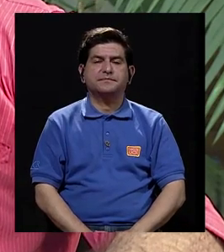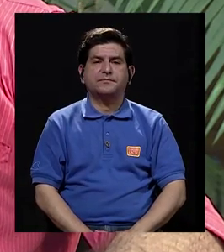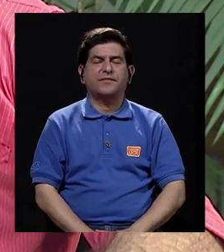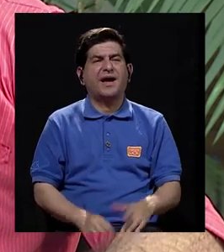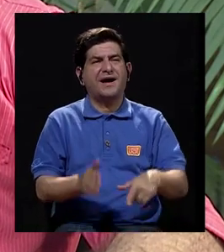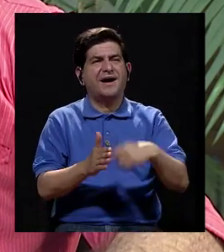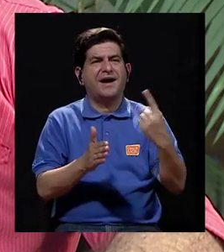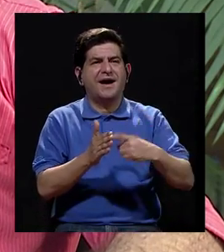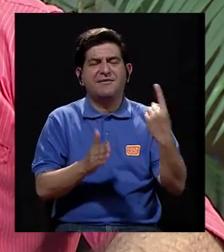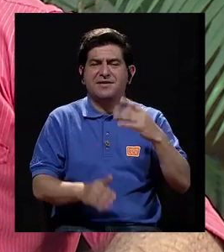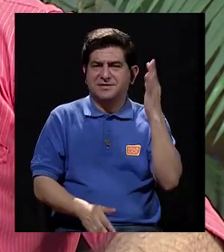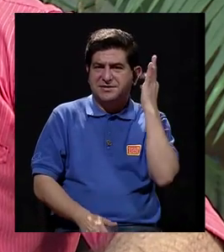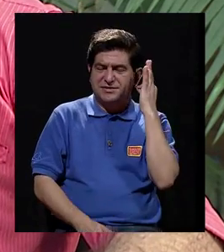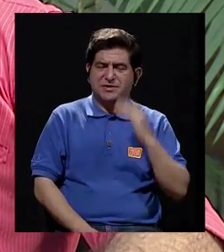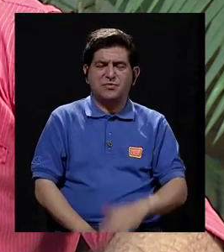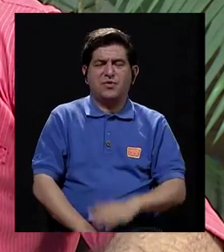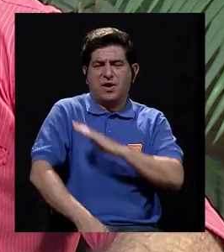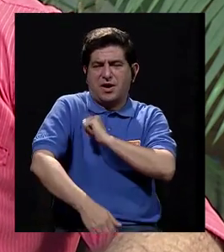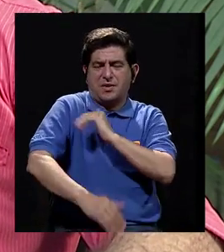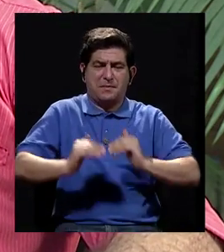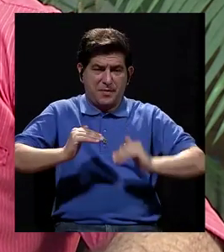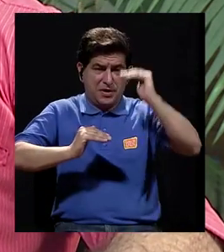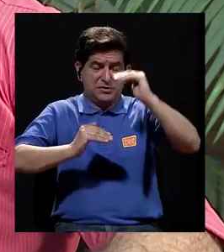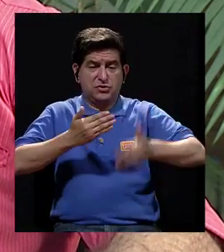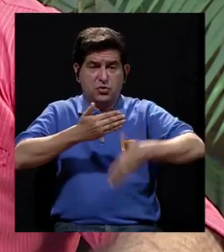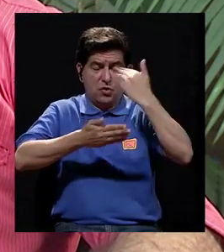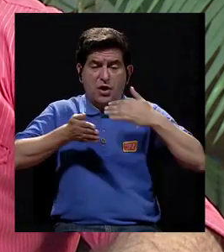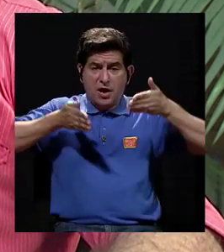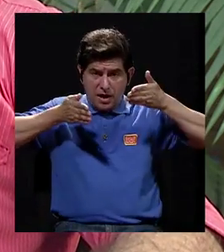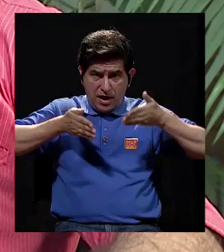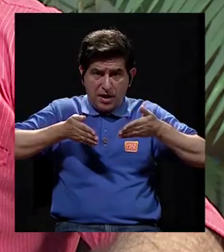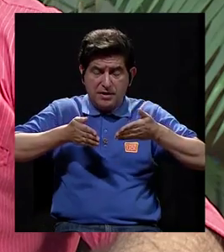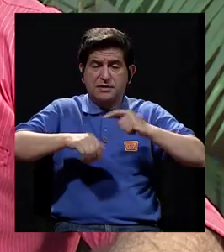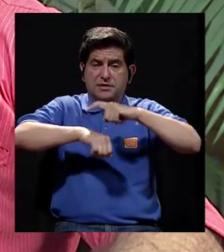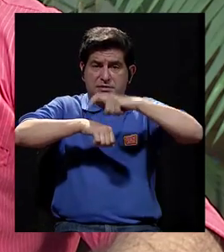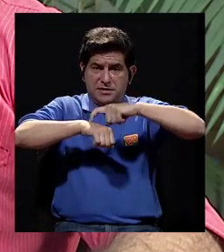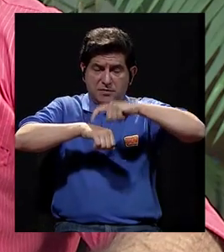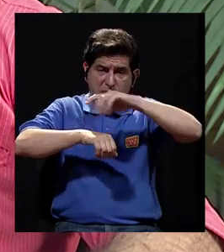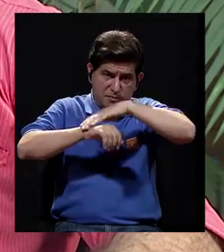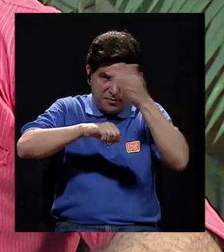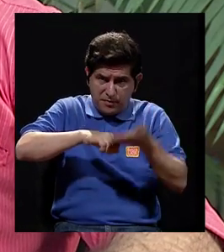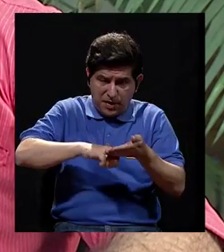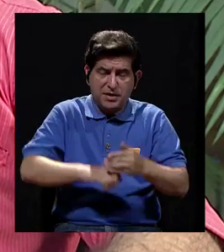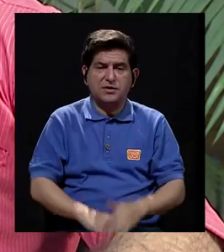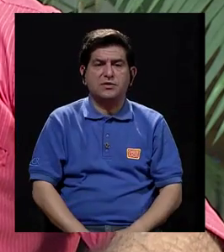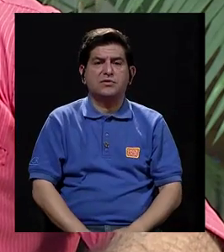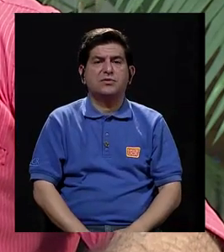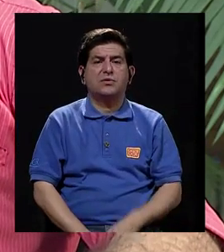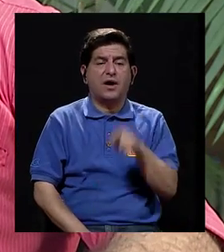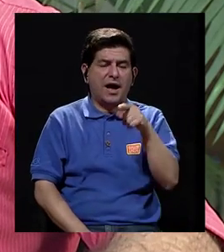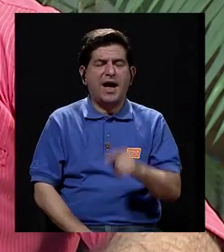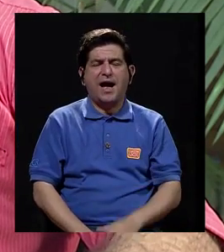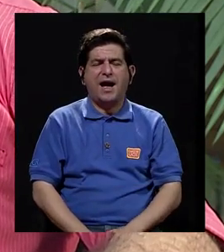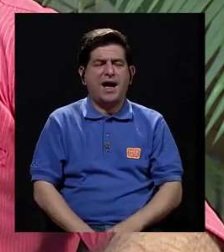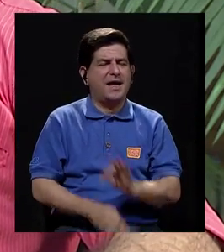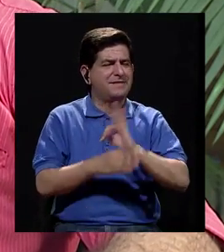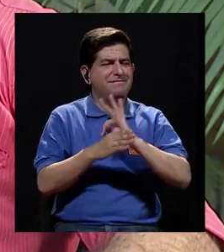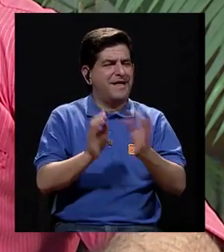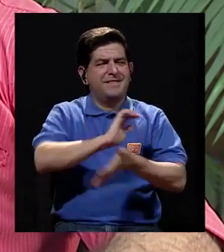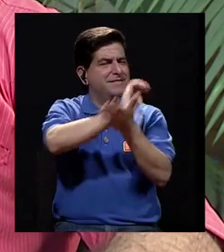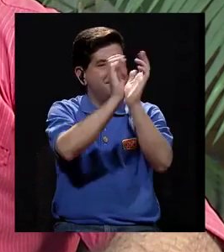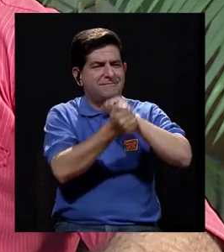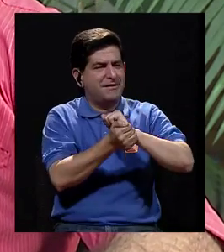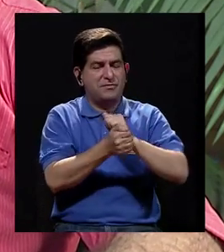Entonces, muchas veces, si la señora se hipertensa antes de quedar embarazada, nosotros esperaríamos cambiarle tratamiento por un